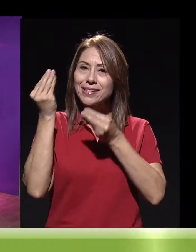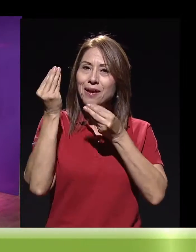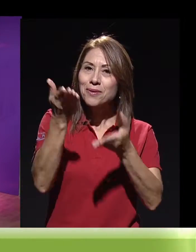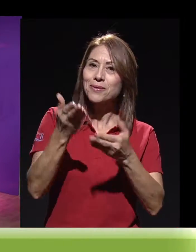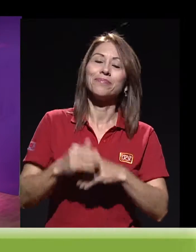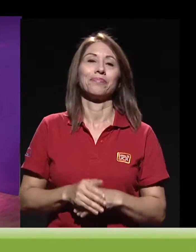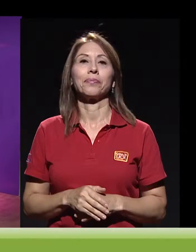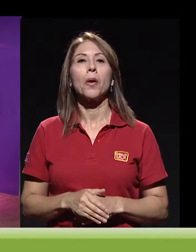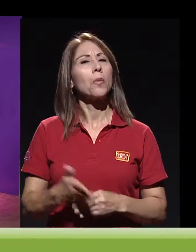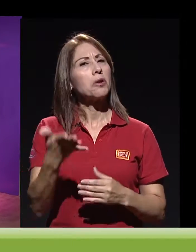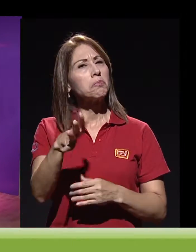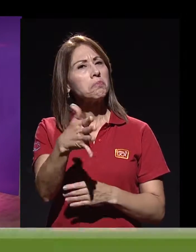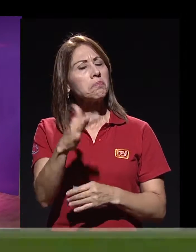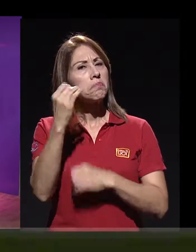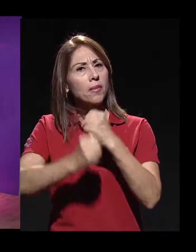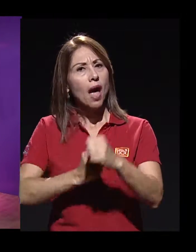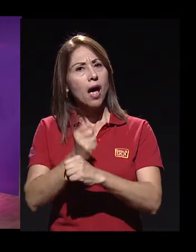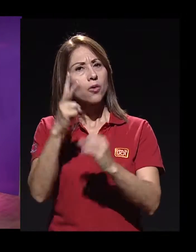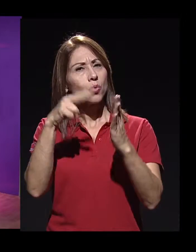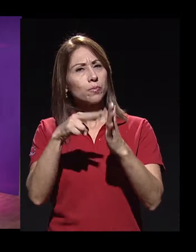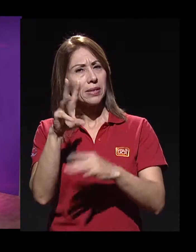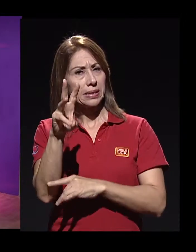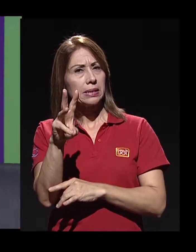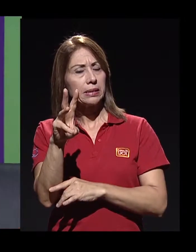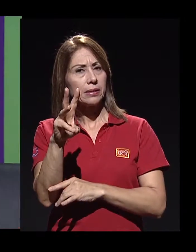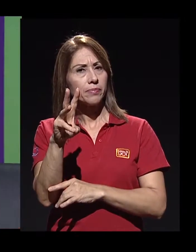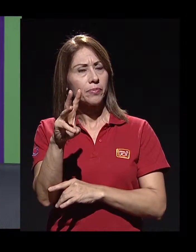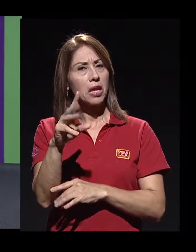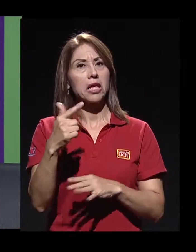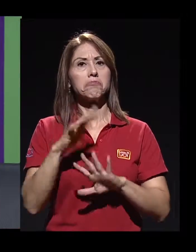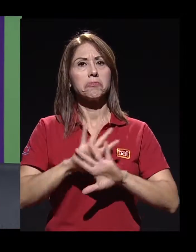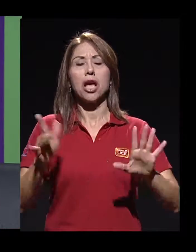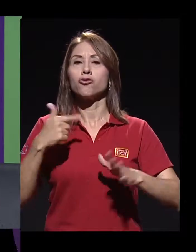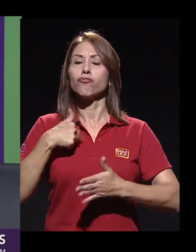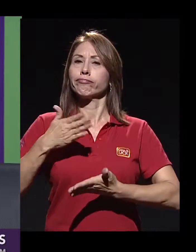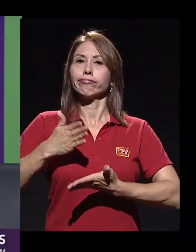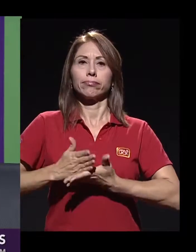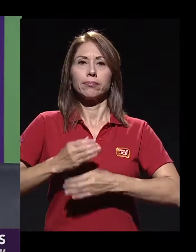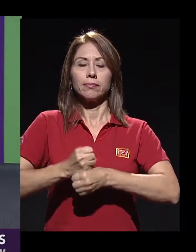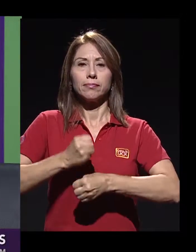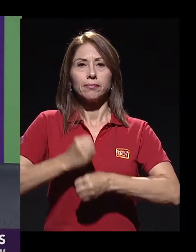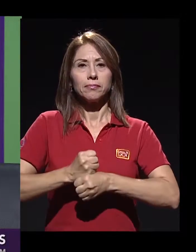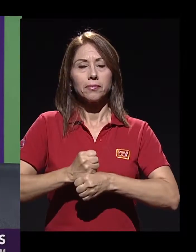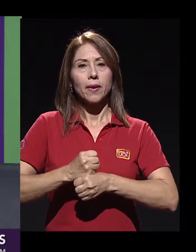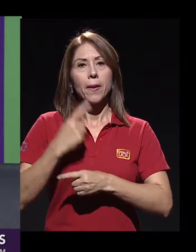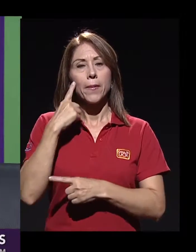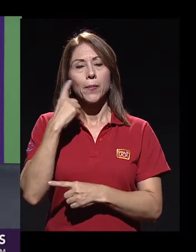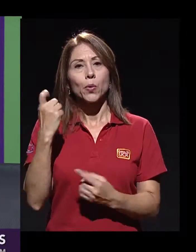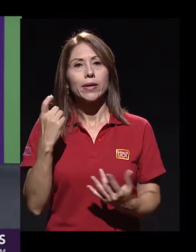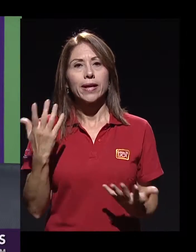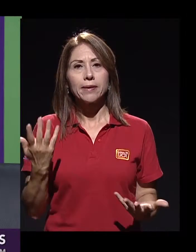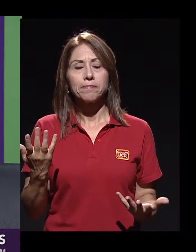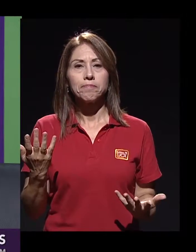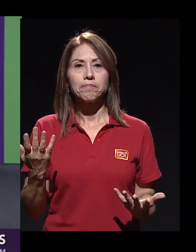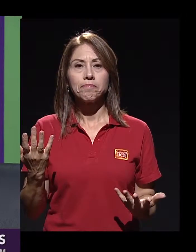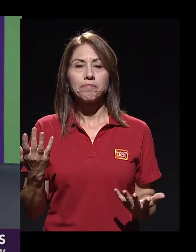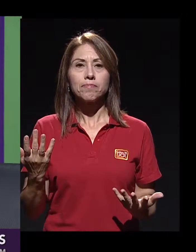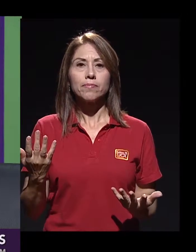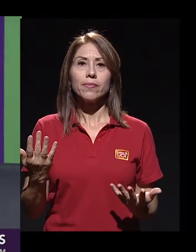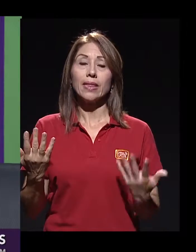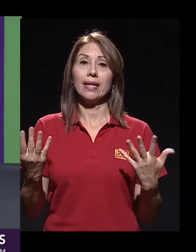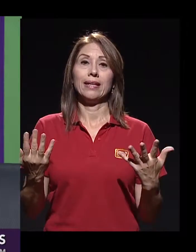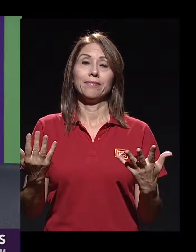Bueno, esto fue como en el 2006 que dejé de trabajar porque debido al